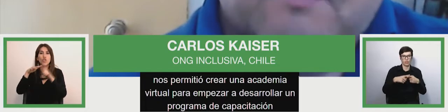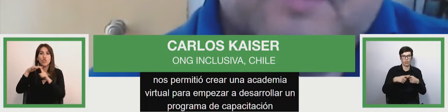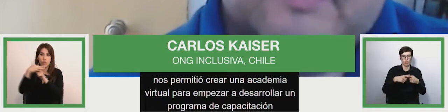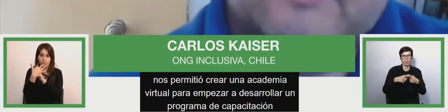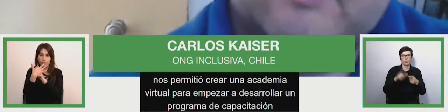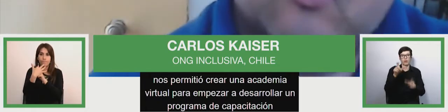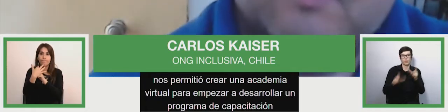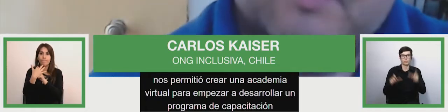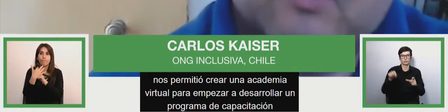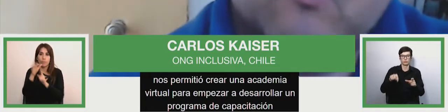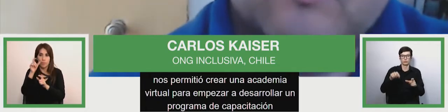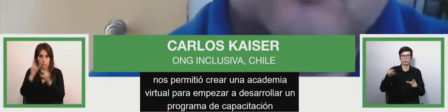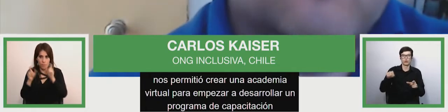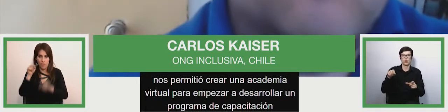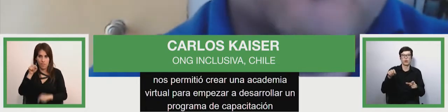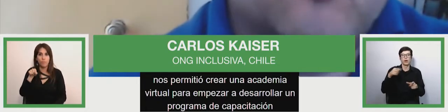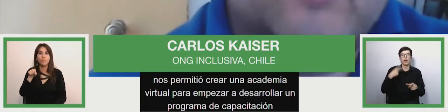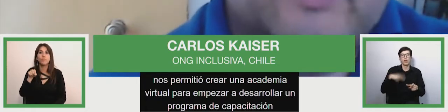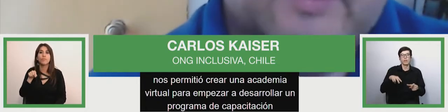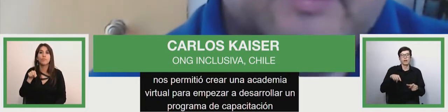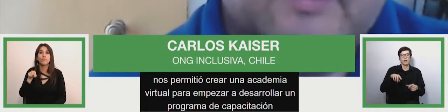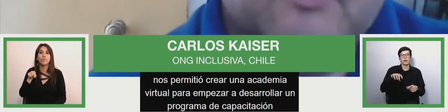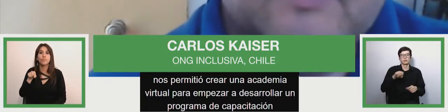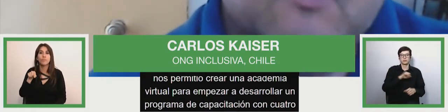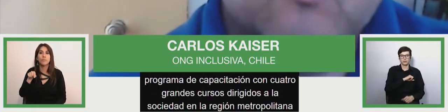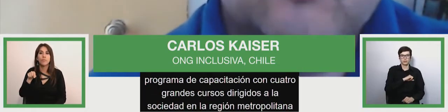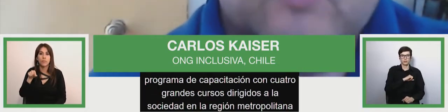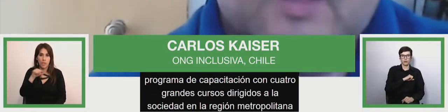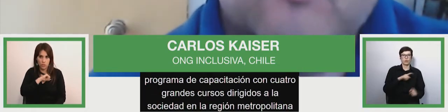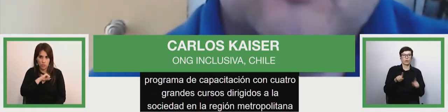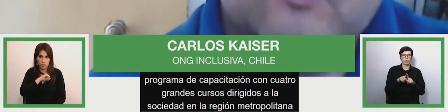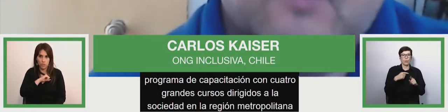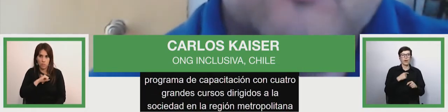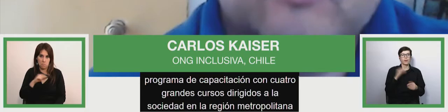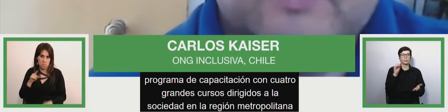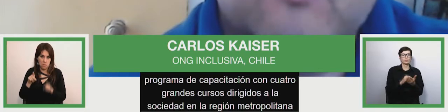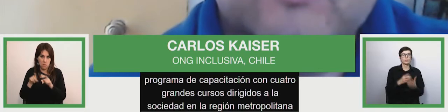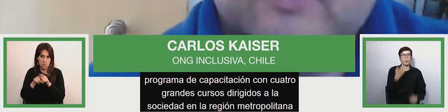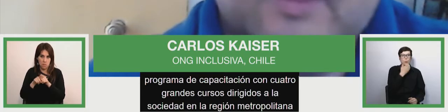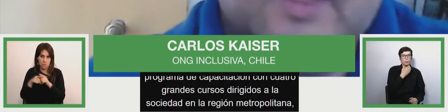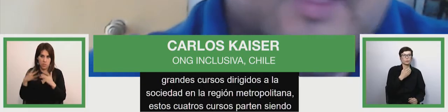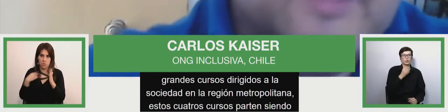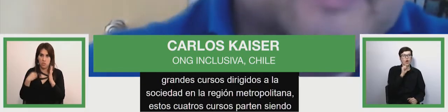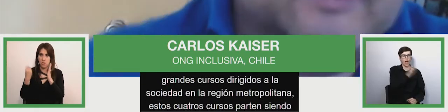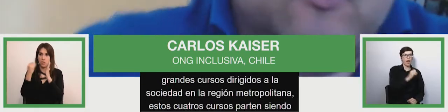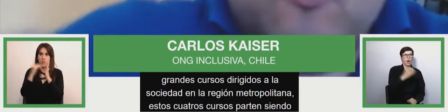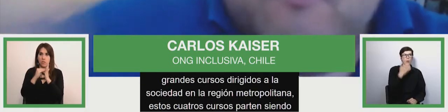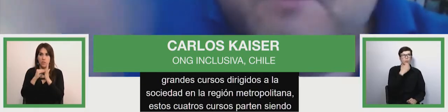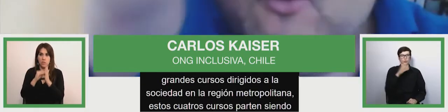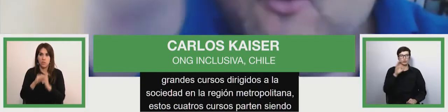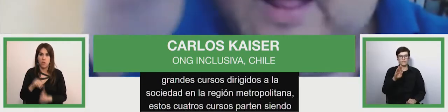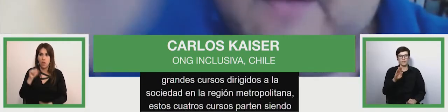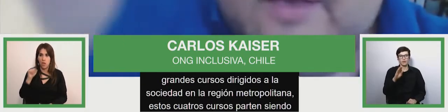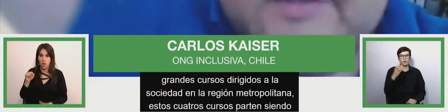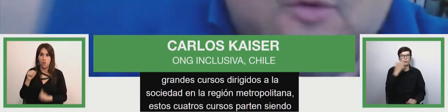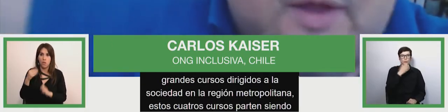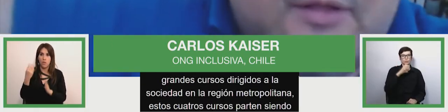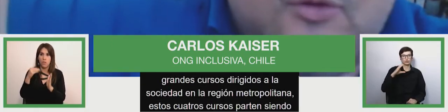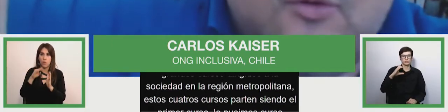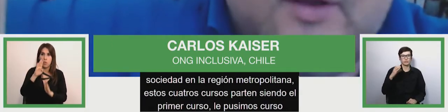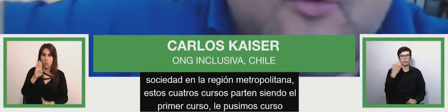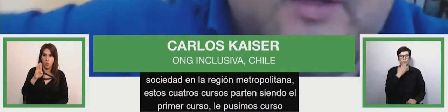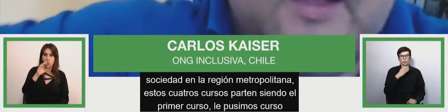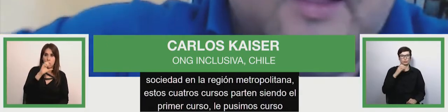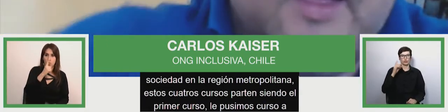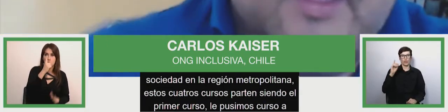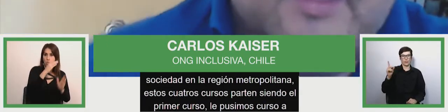cursos parten siendo el primer curso fuimos muy originales le pusimos curso A curso B curso C y curso D se nos rompió la cabeza con esto